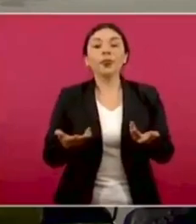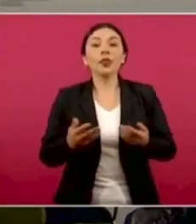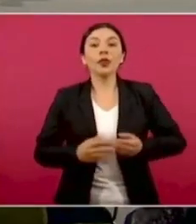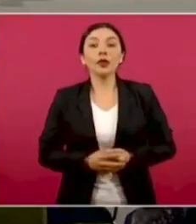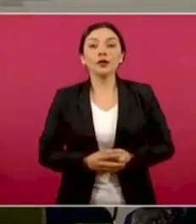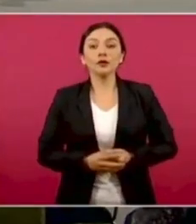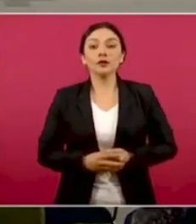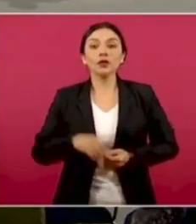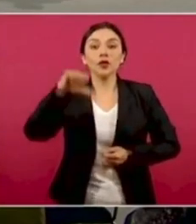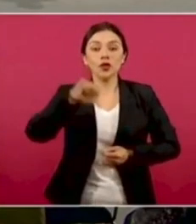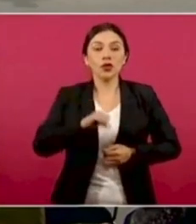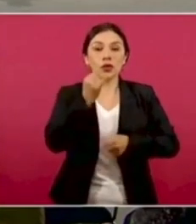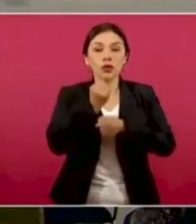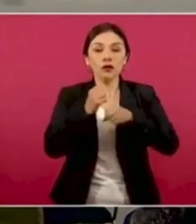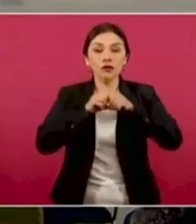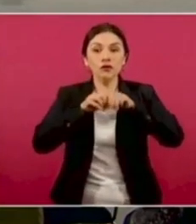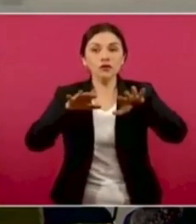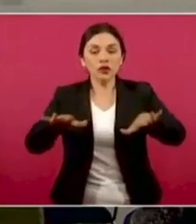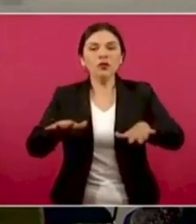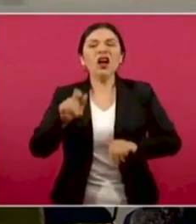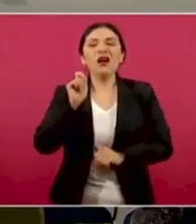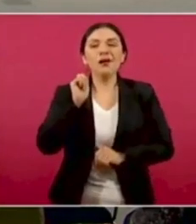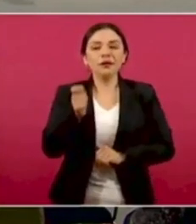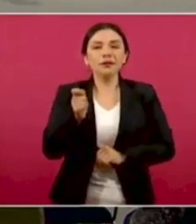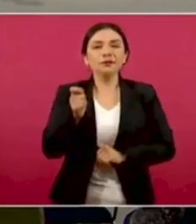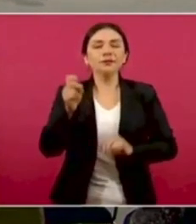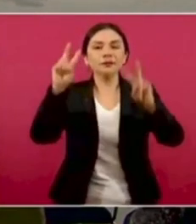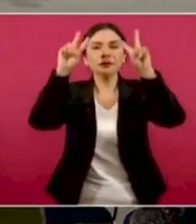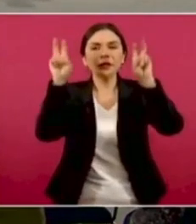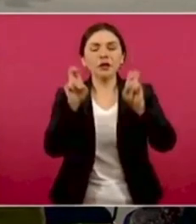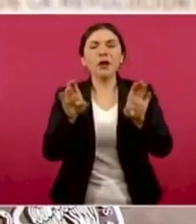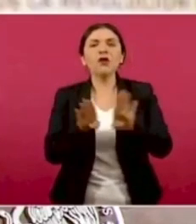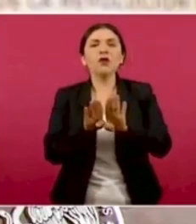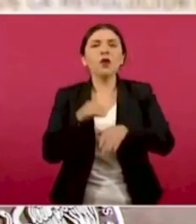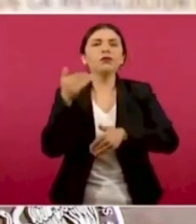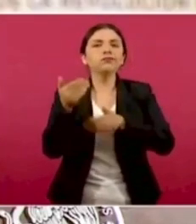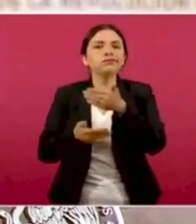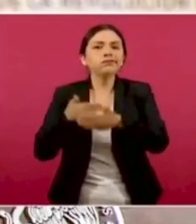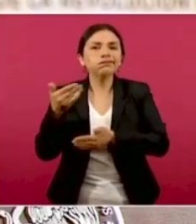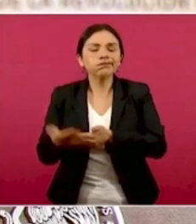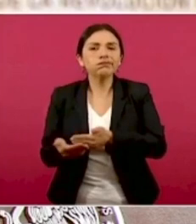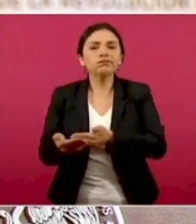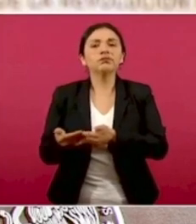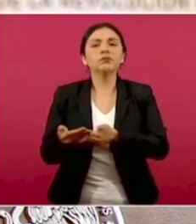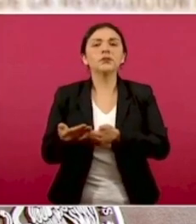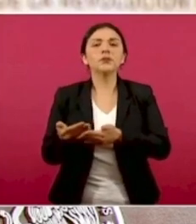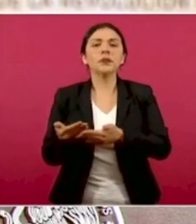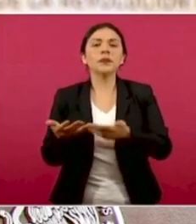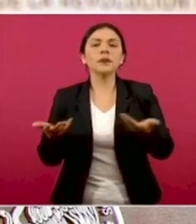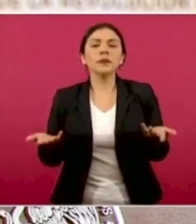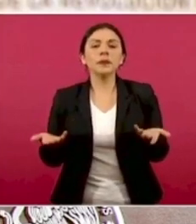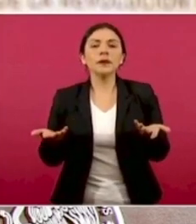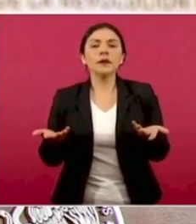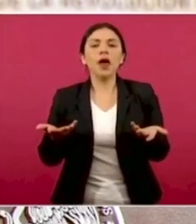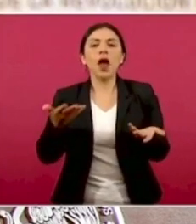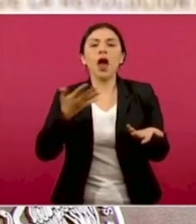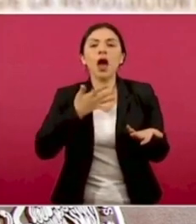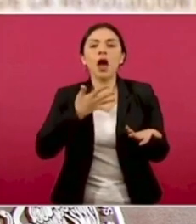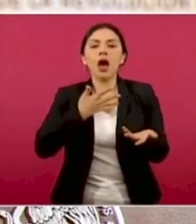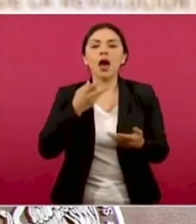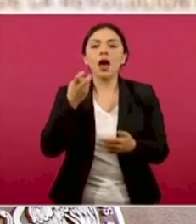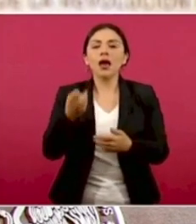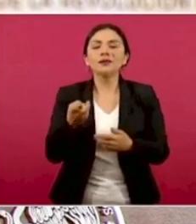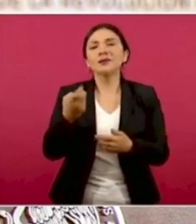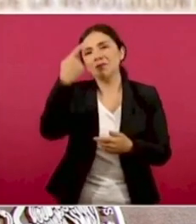Informamos sobre avances que se obtienen con el